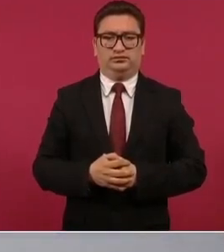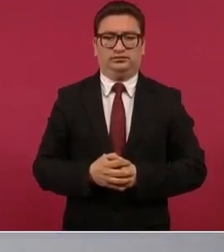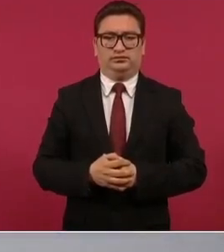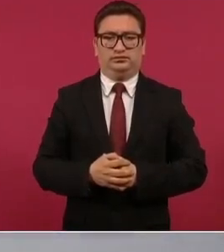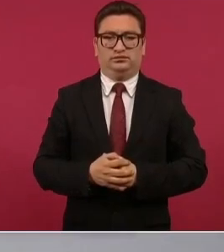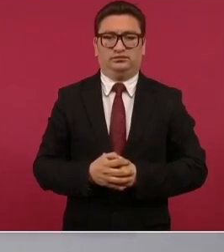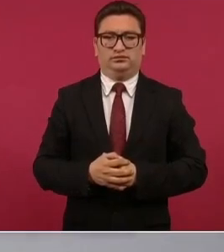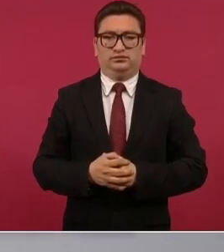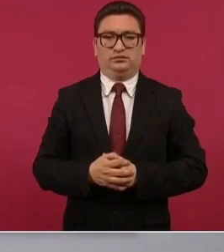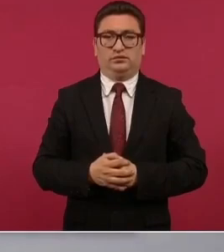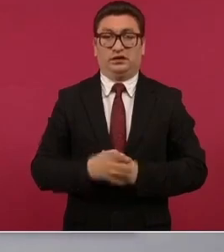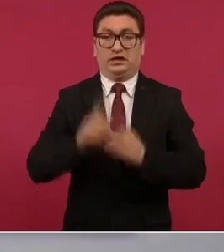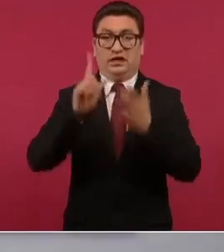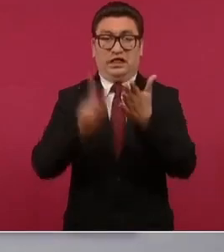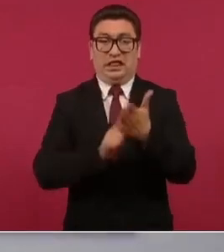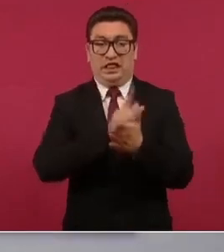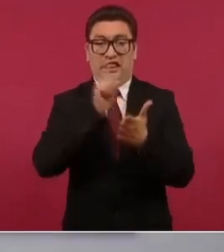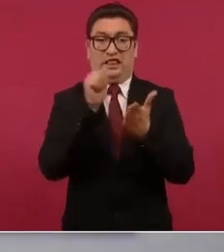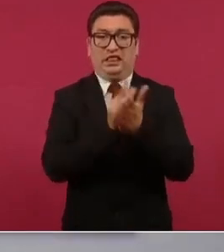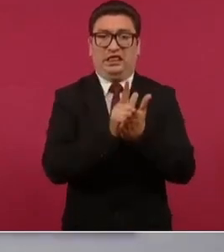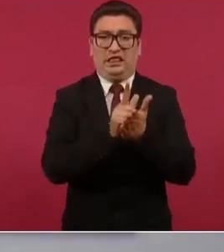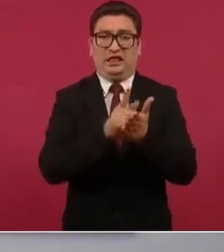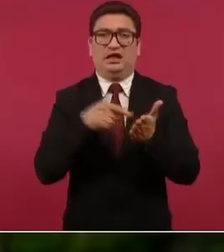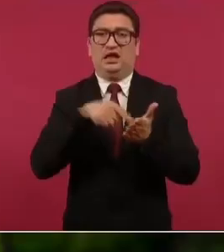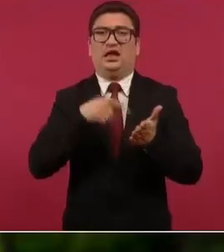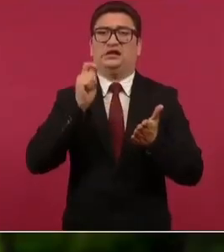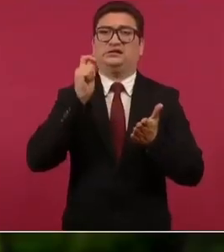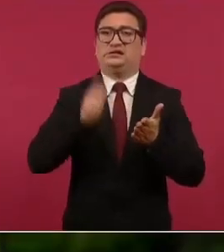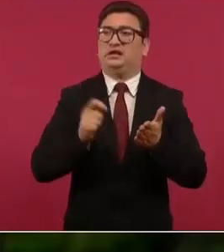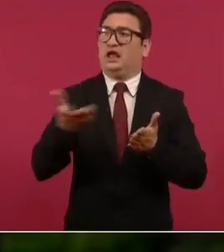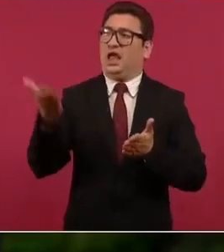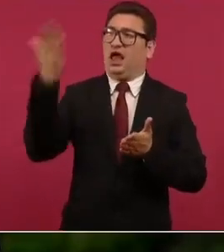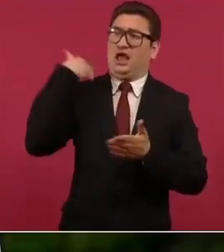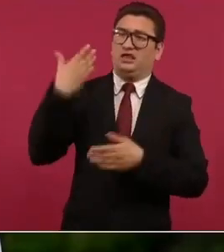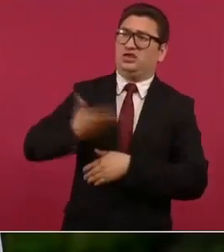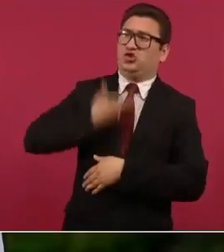la ley del embudo del porfiriato